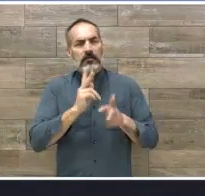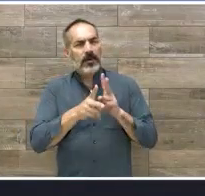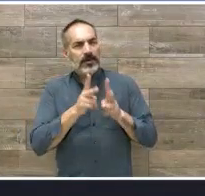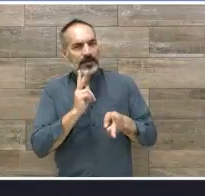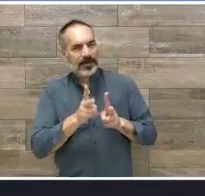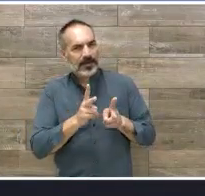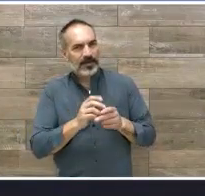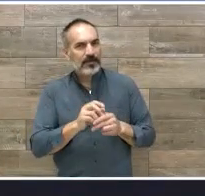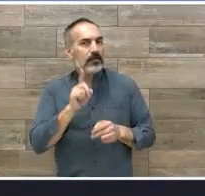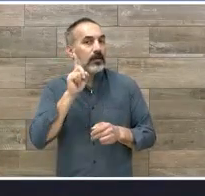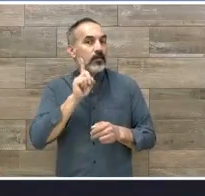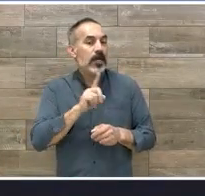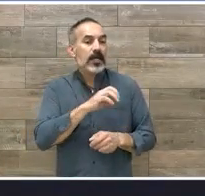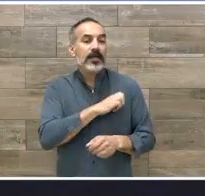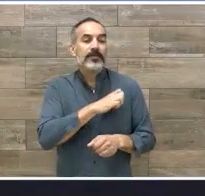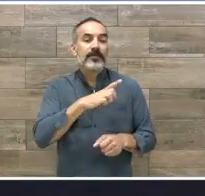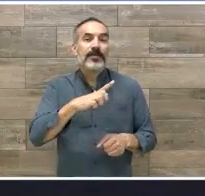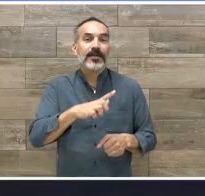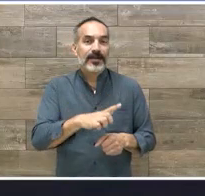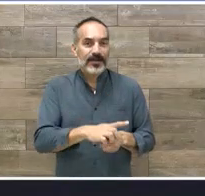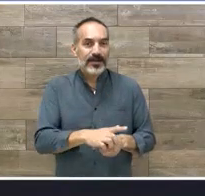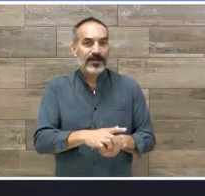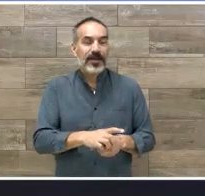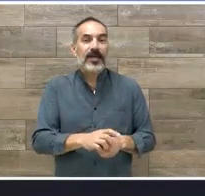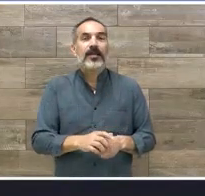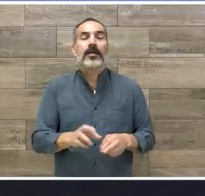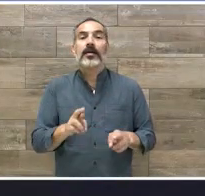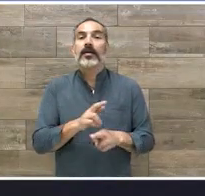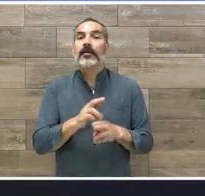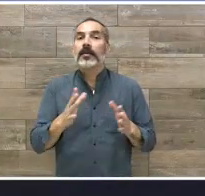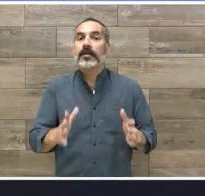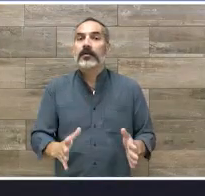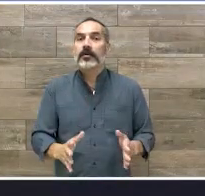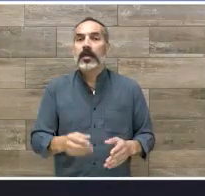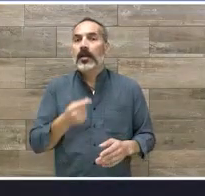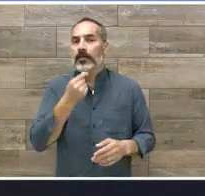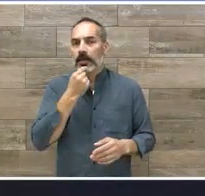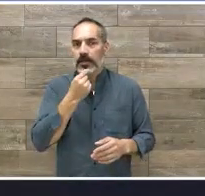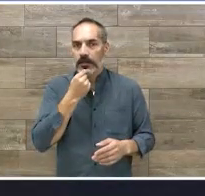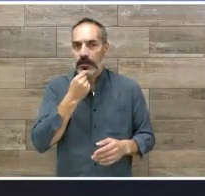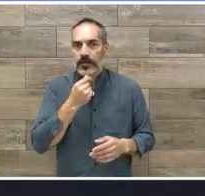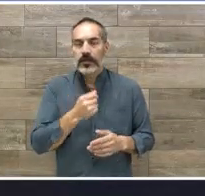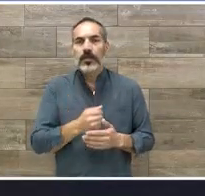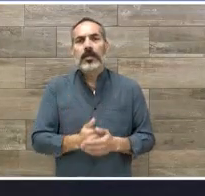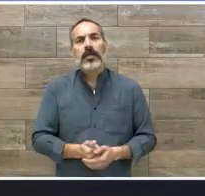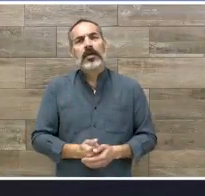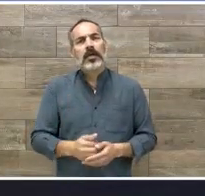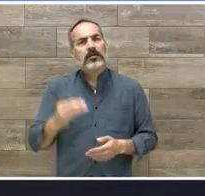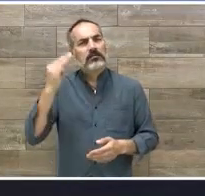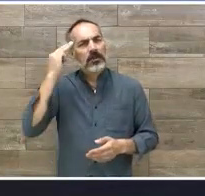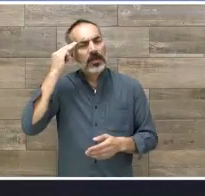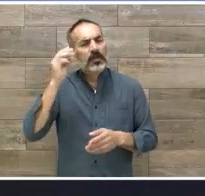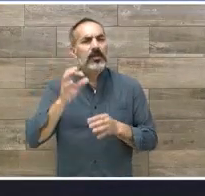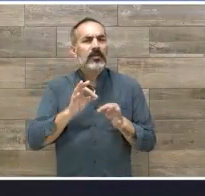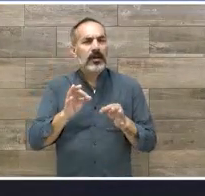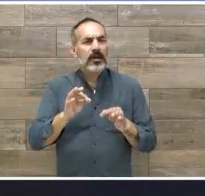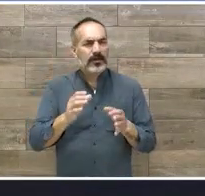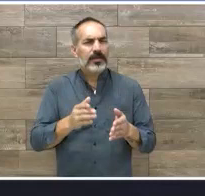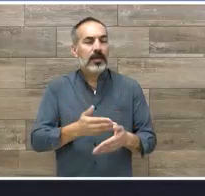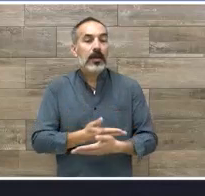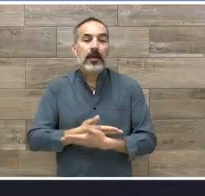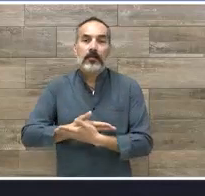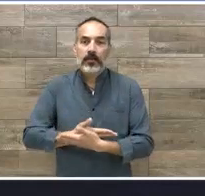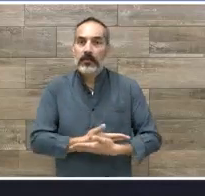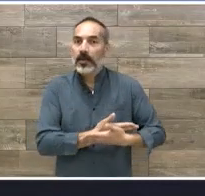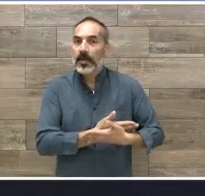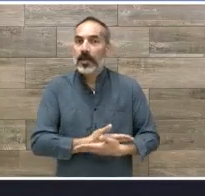con una especialista en rehabilitación pediátrica y estimulación temprana. Un tema muy muy importante